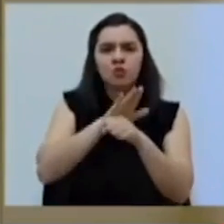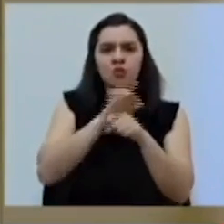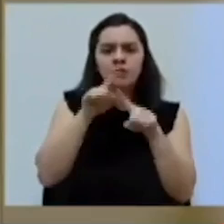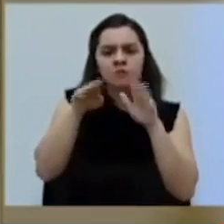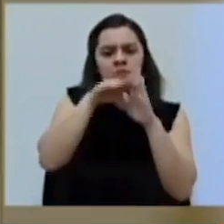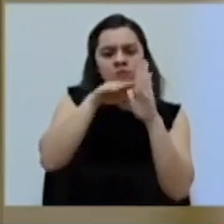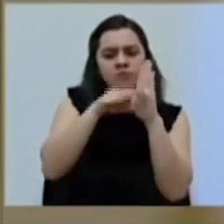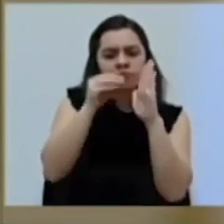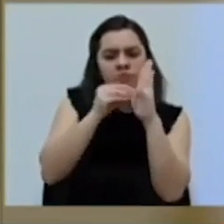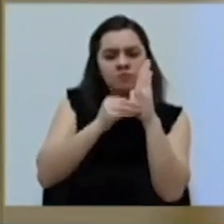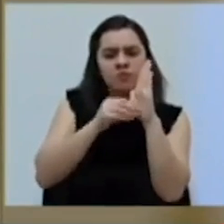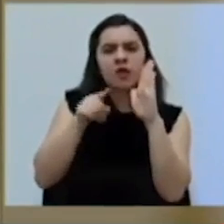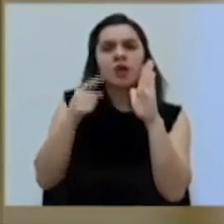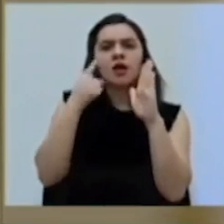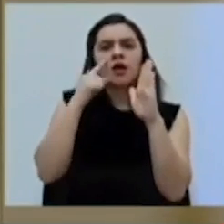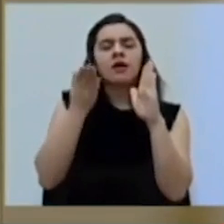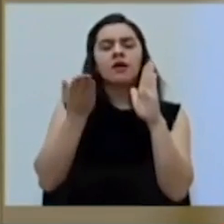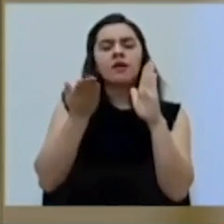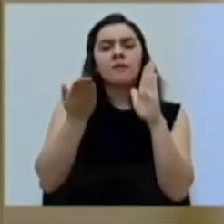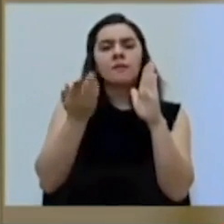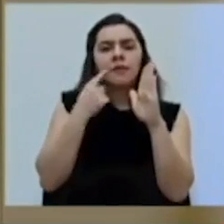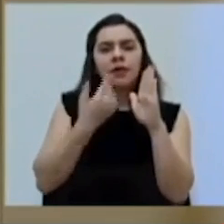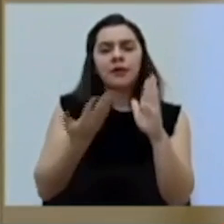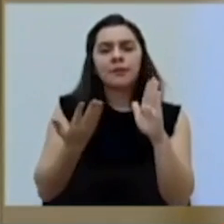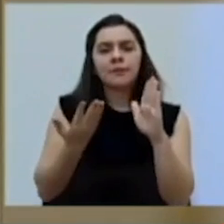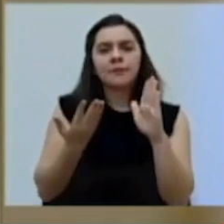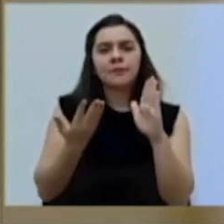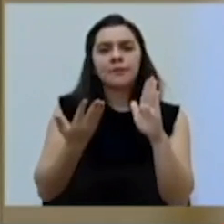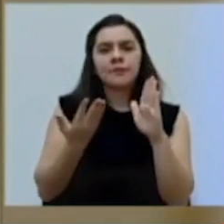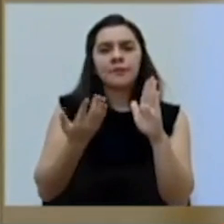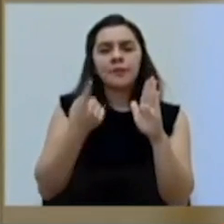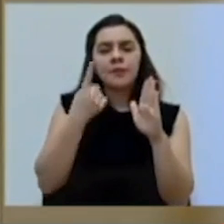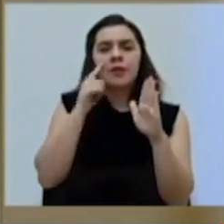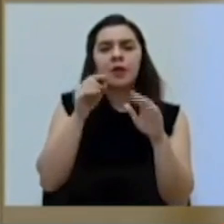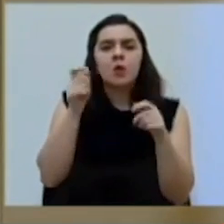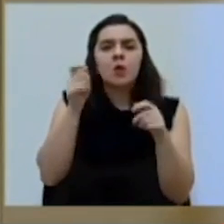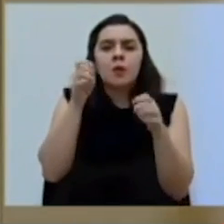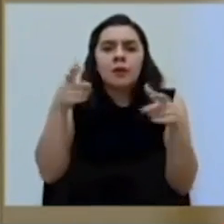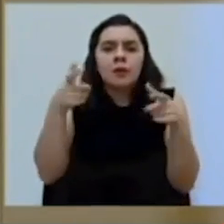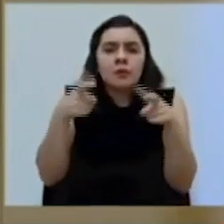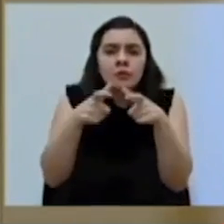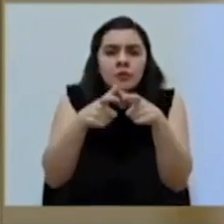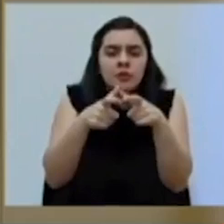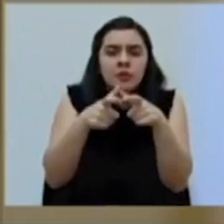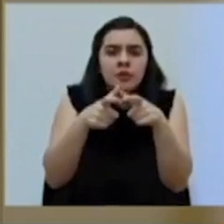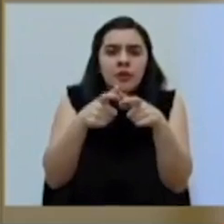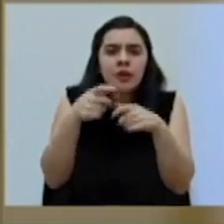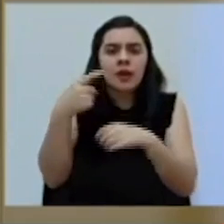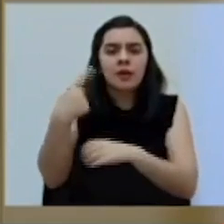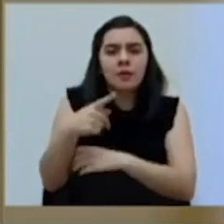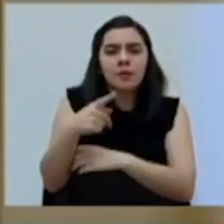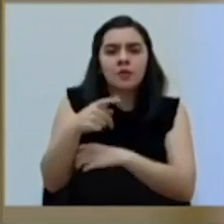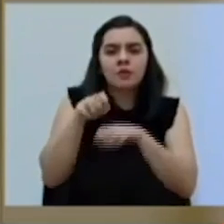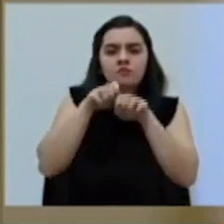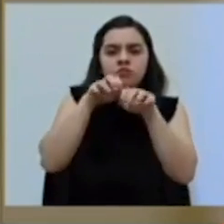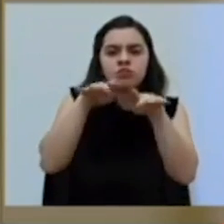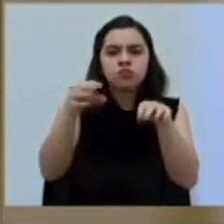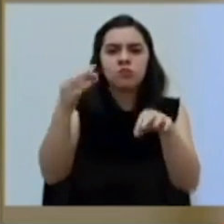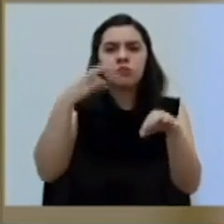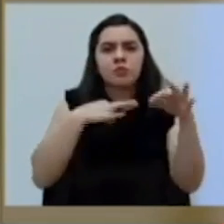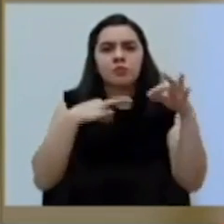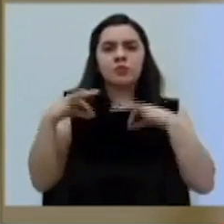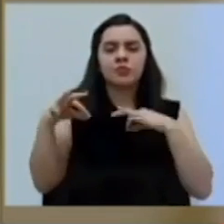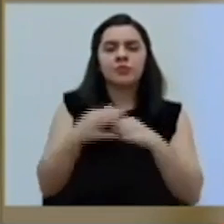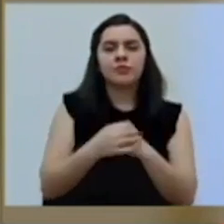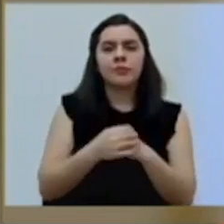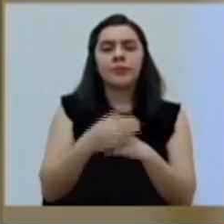protocolos que justamente buscan llevar a el grado más mínimo el riesgo posible de infecciones. Acontecer